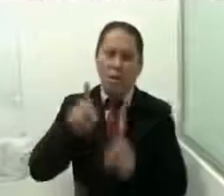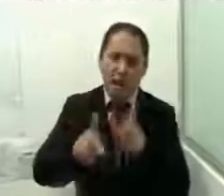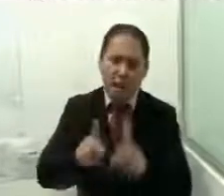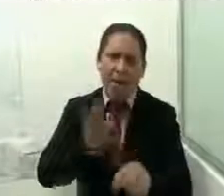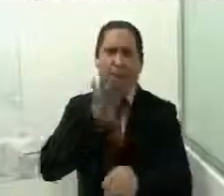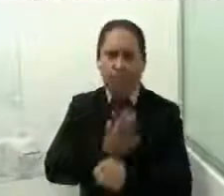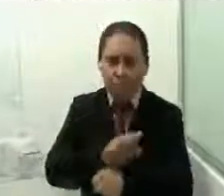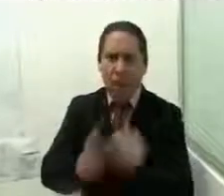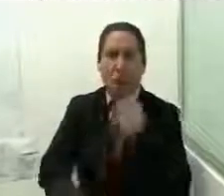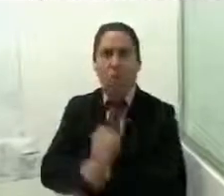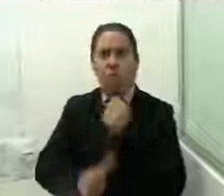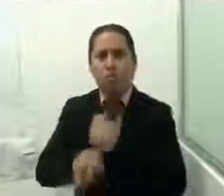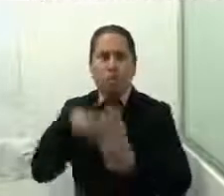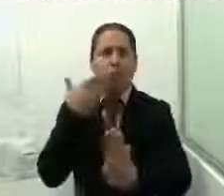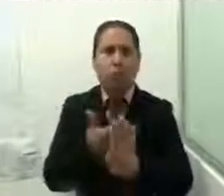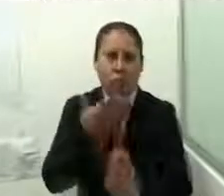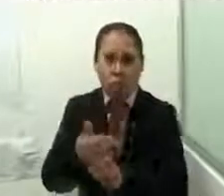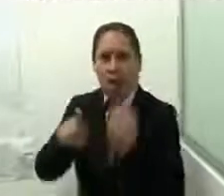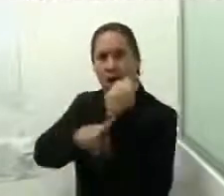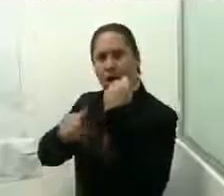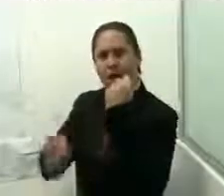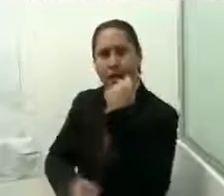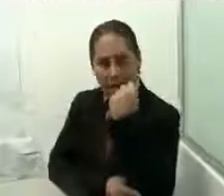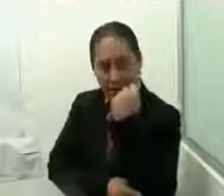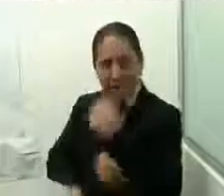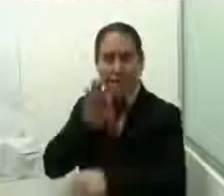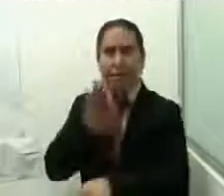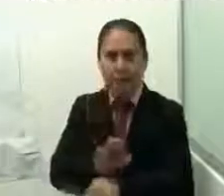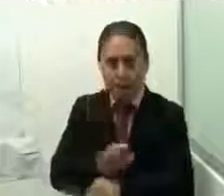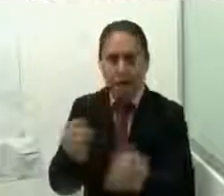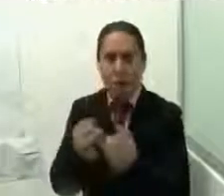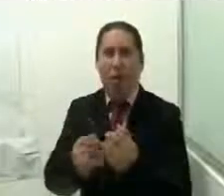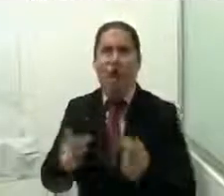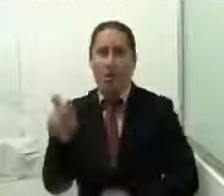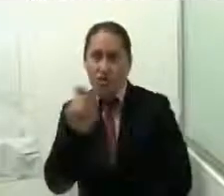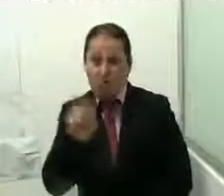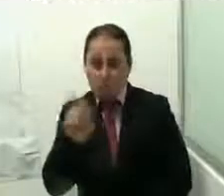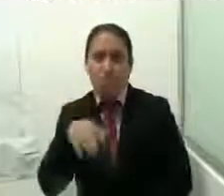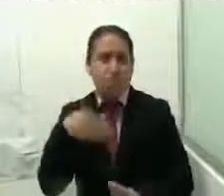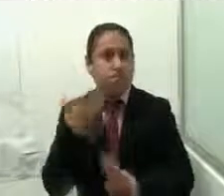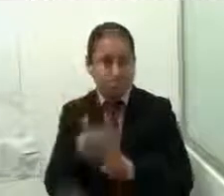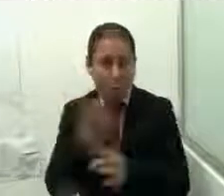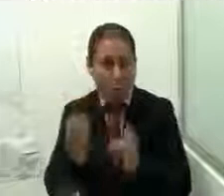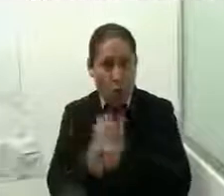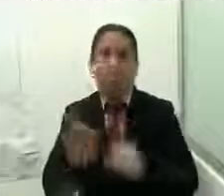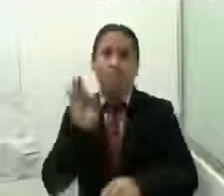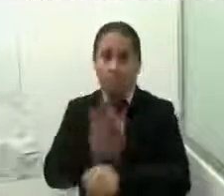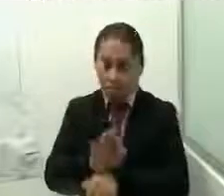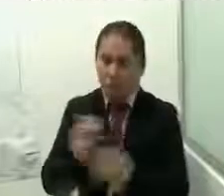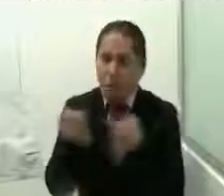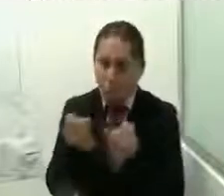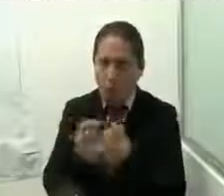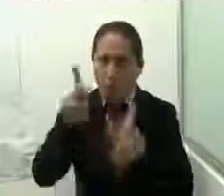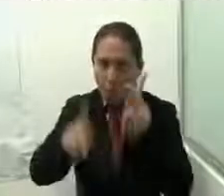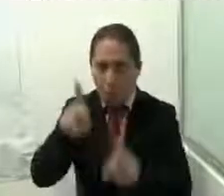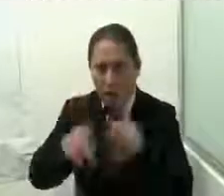la violencia, prevención del embarazo en la adolescencia, prevención y violencia en el noviazgo. Con el proyecto Procuradurías Municipales de